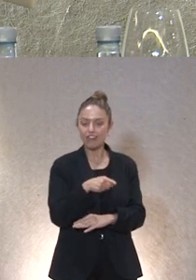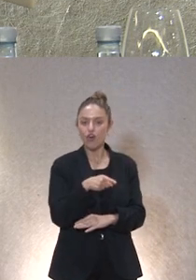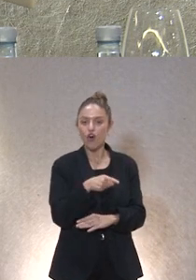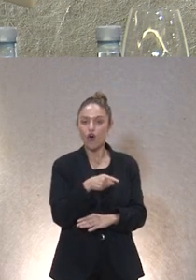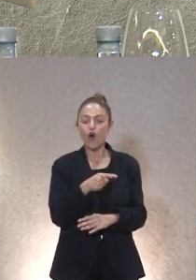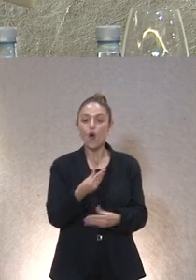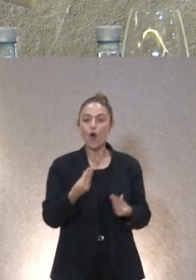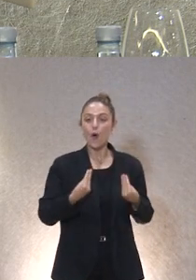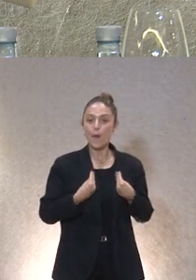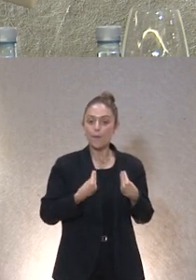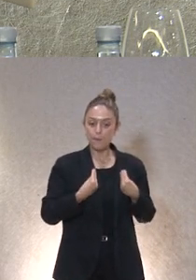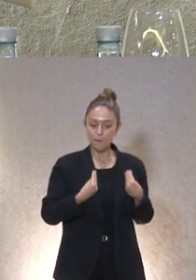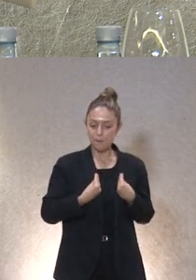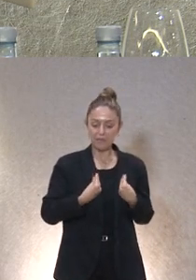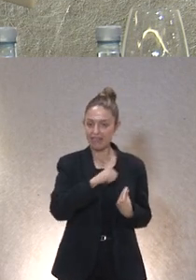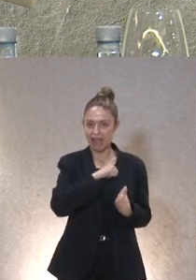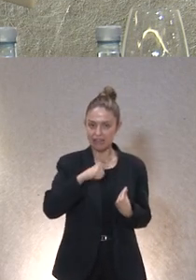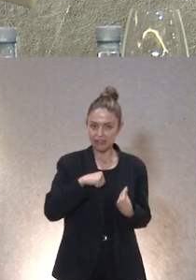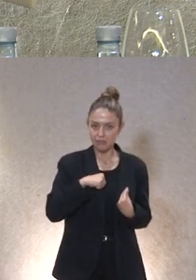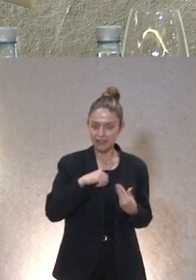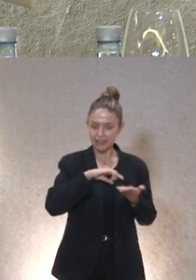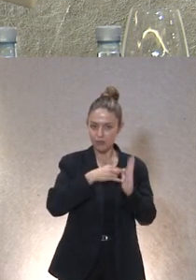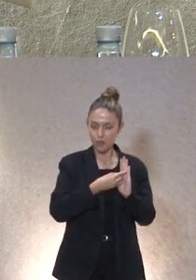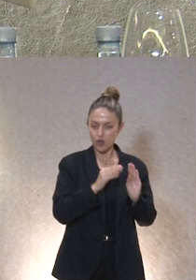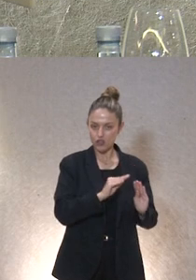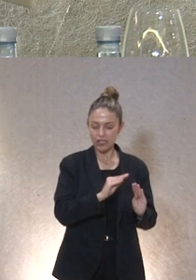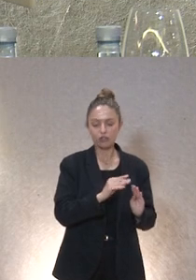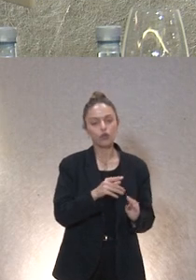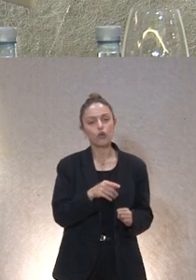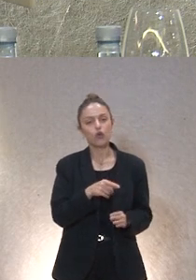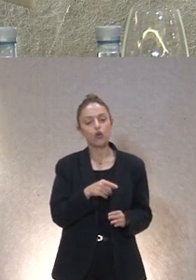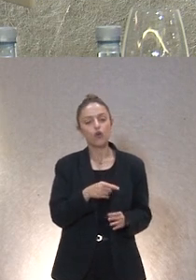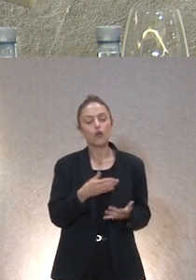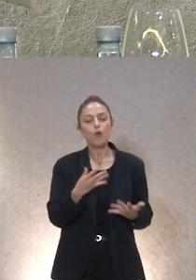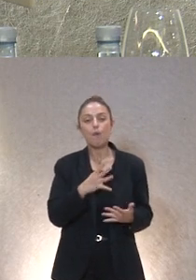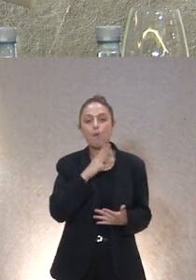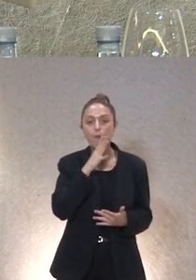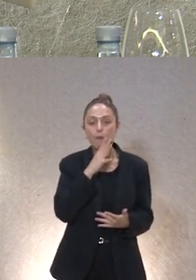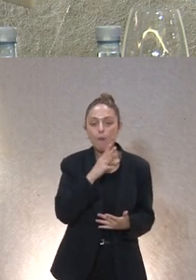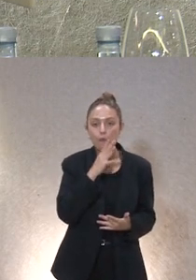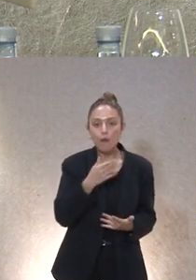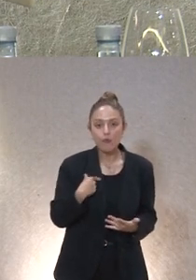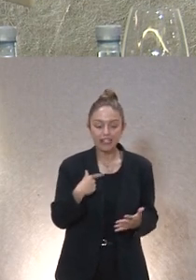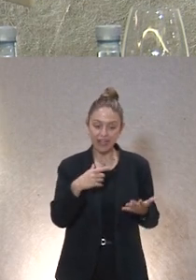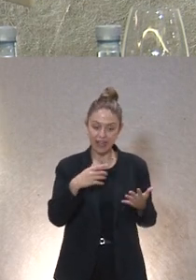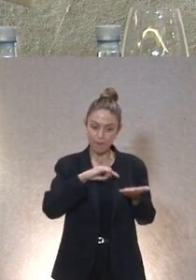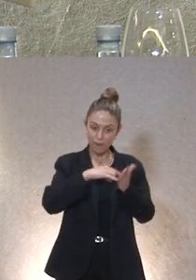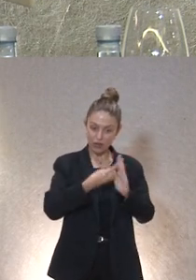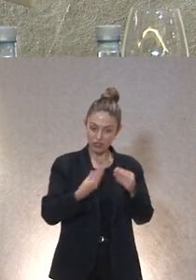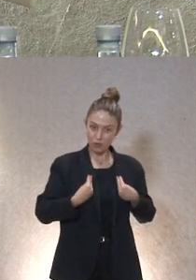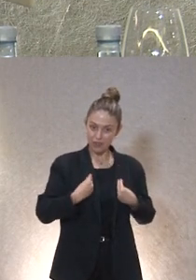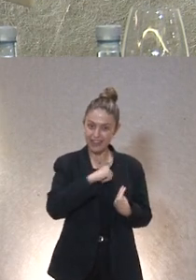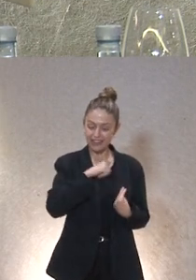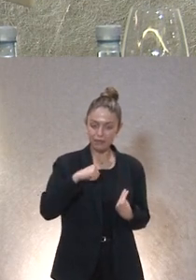viven en el proyecto de vida independiente y esto nos ha llevado porque para llegar al proyecto de vida independiente había que